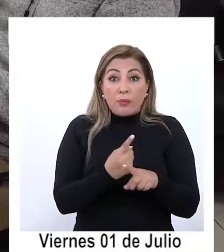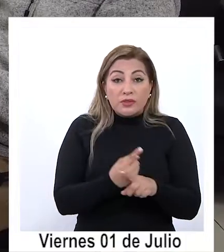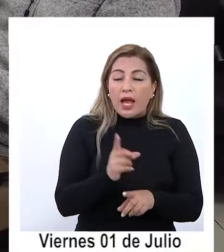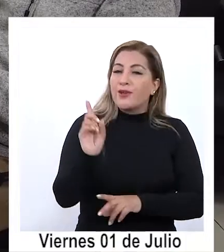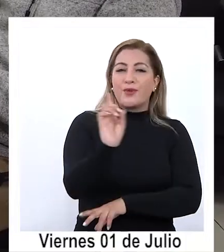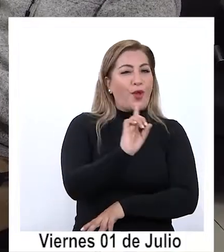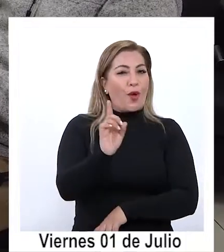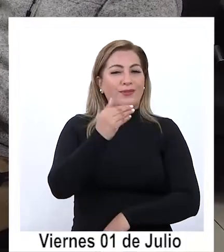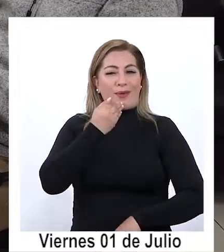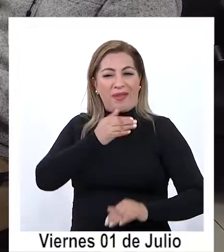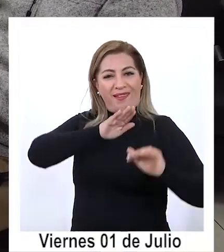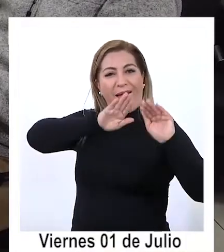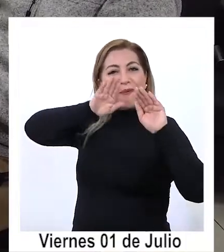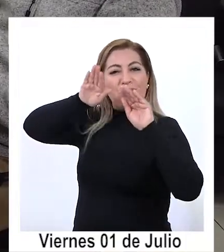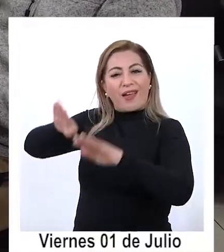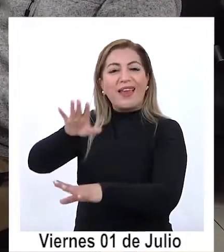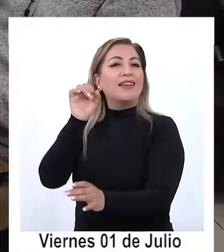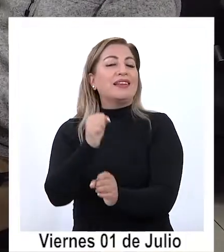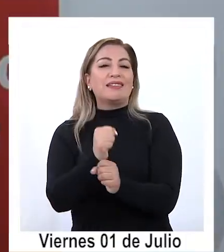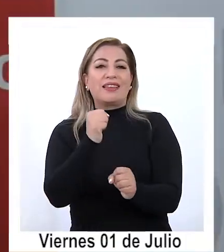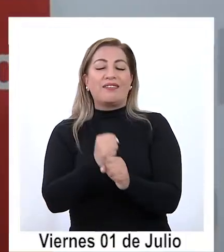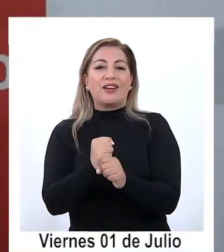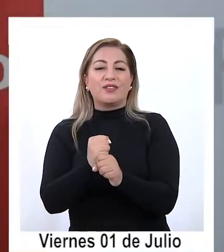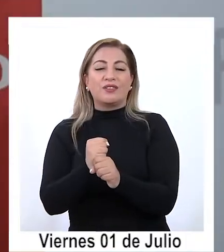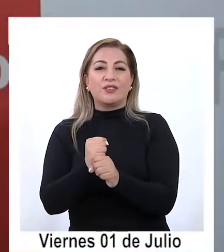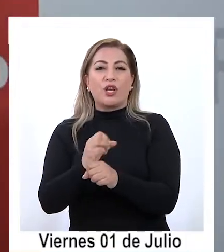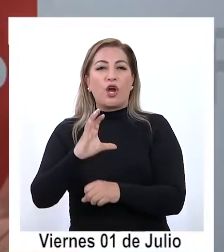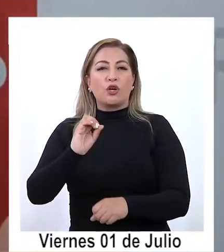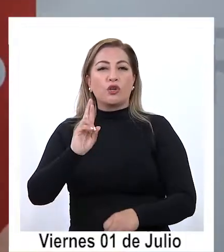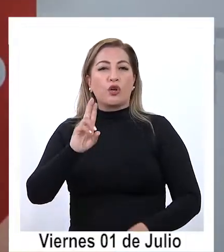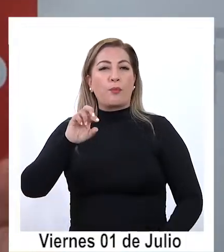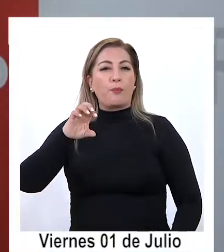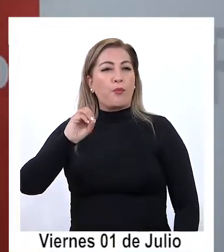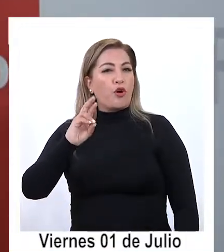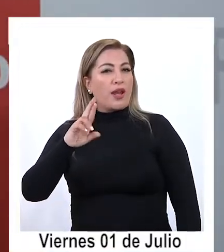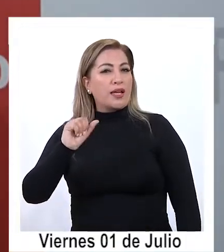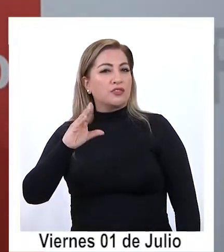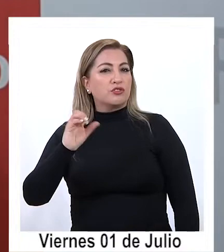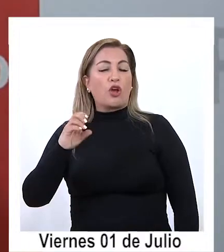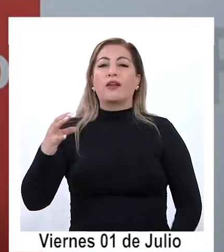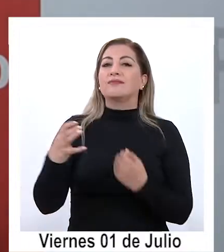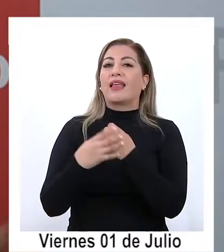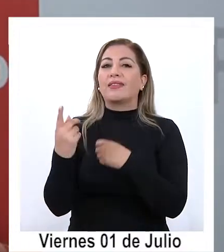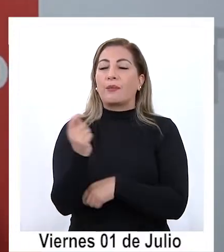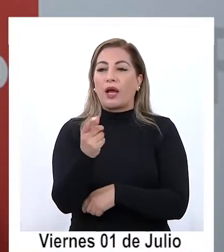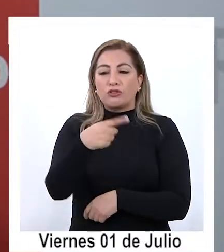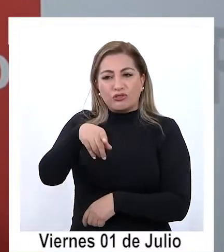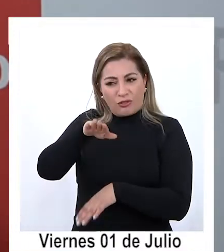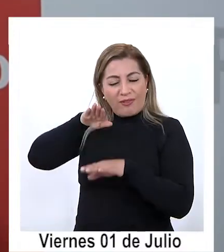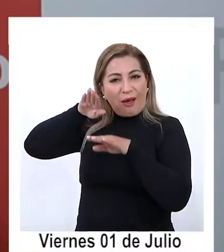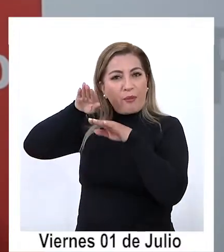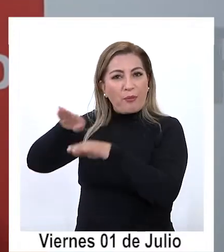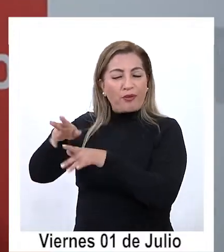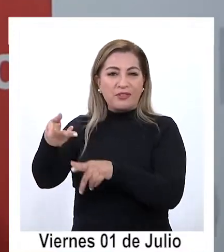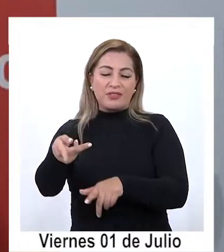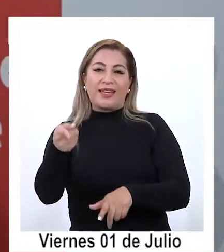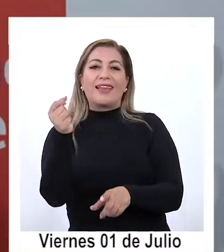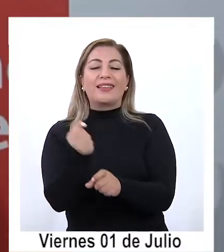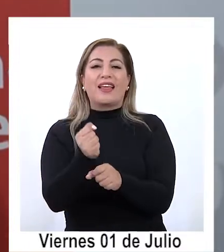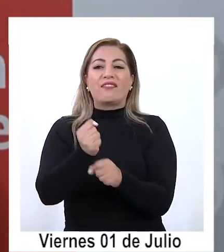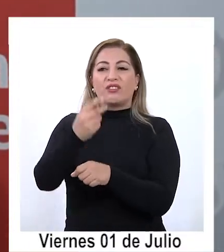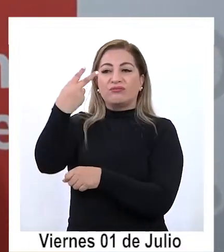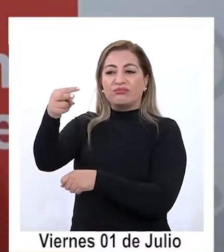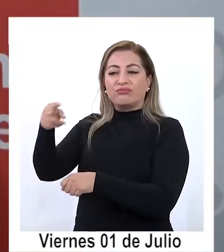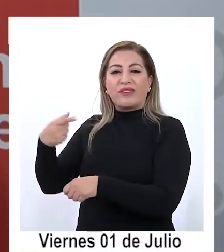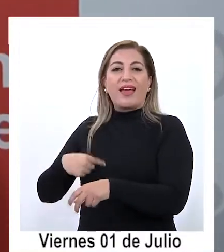también vamos a apoyar cierto el trabajo de la corporación regional tarapacano si vamos a apoyar el trabajo